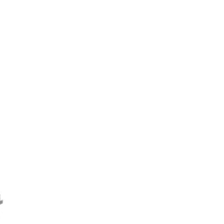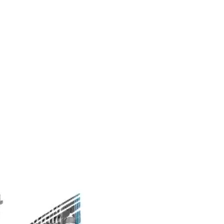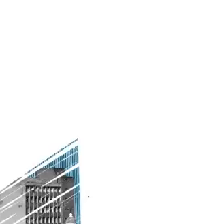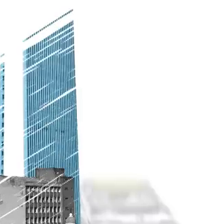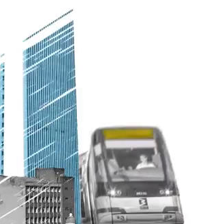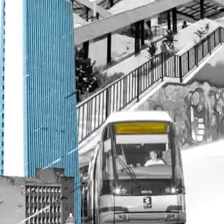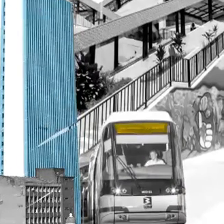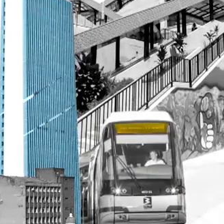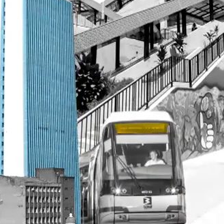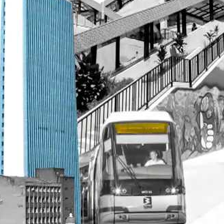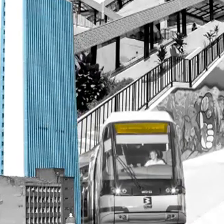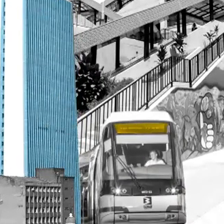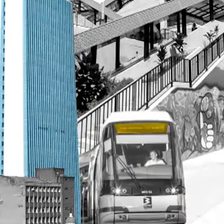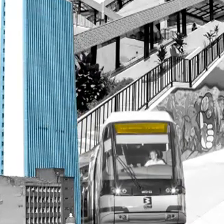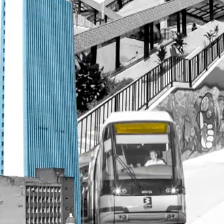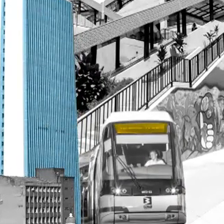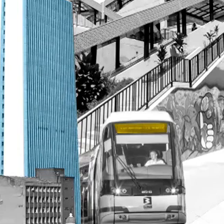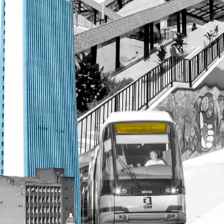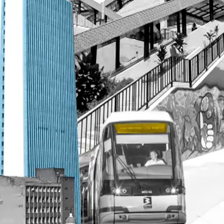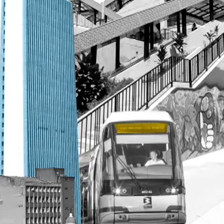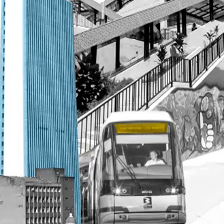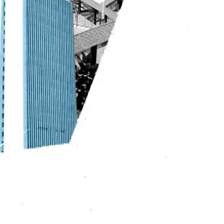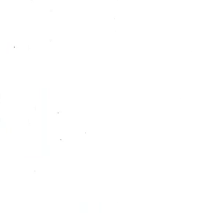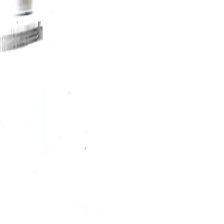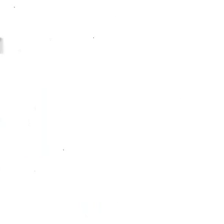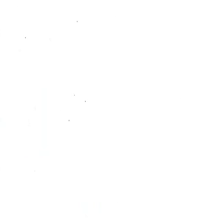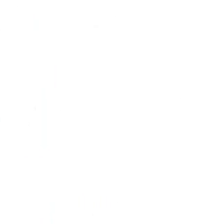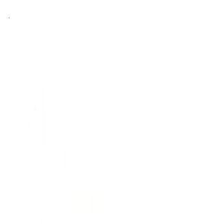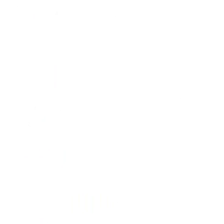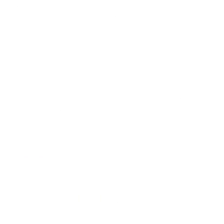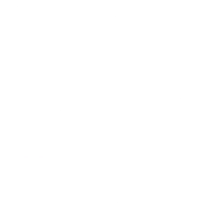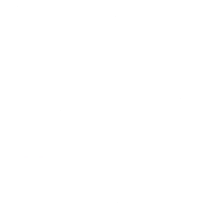Conecta